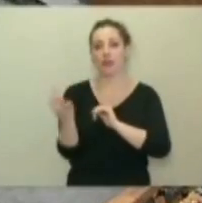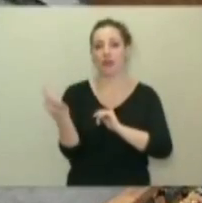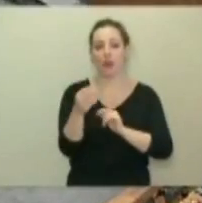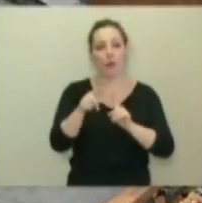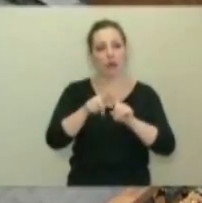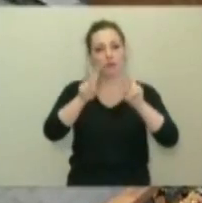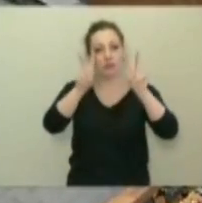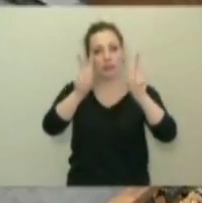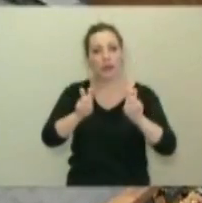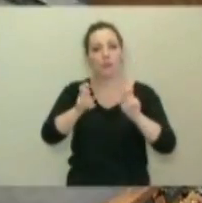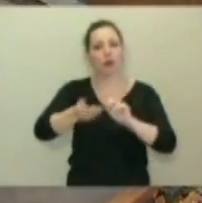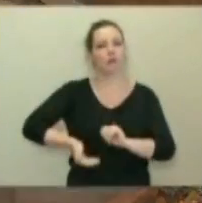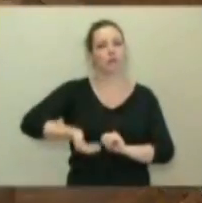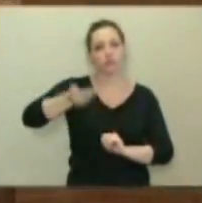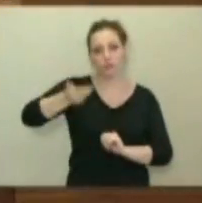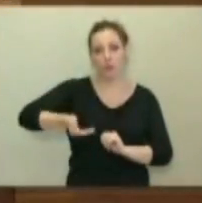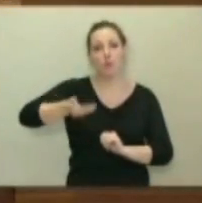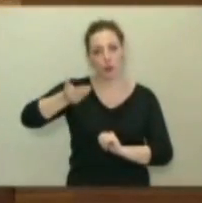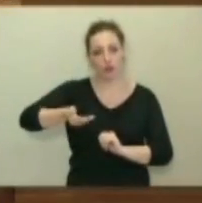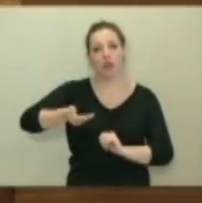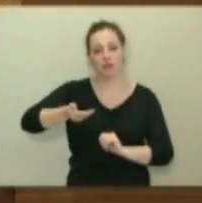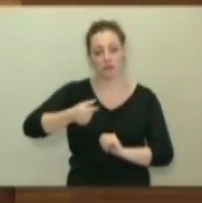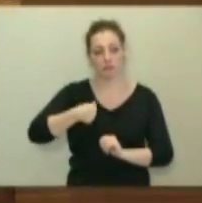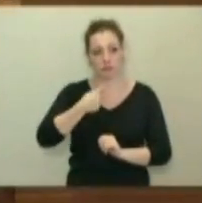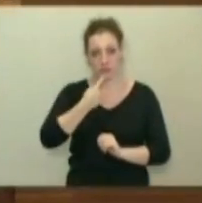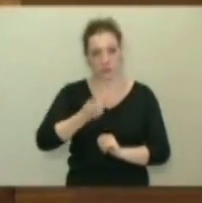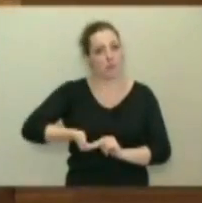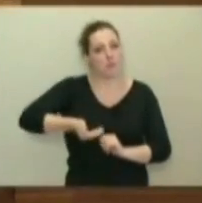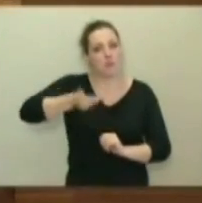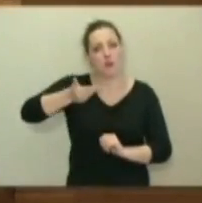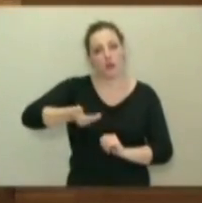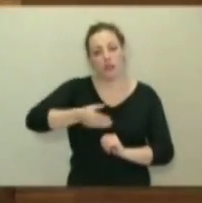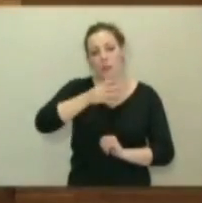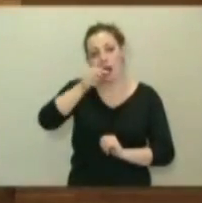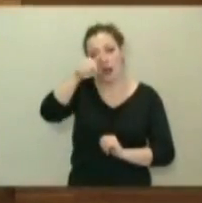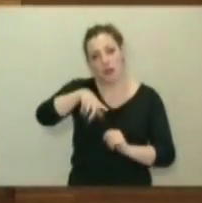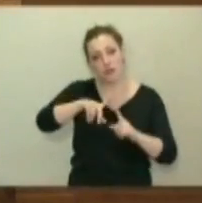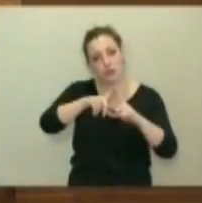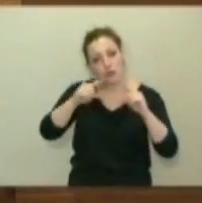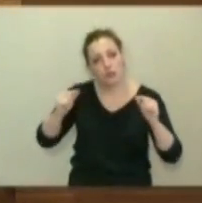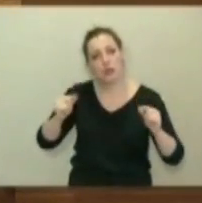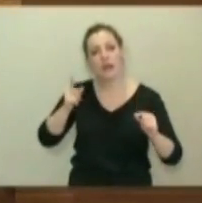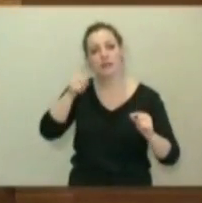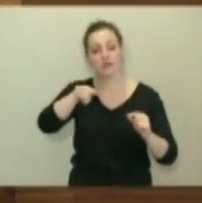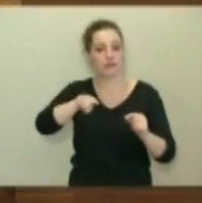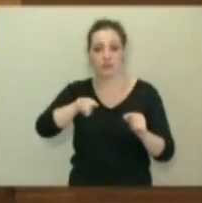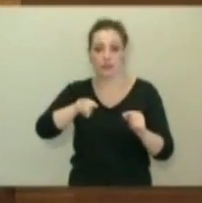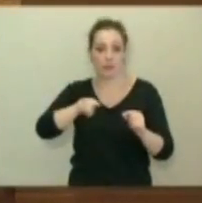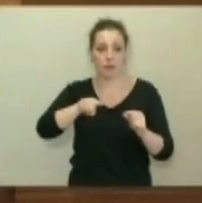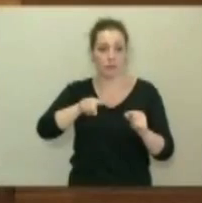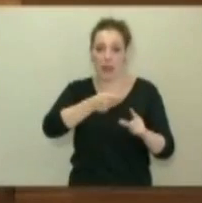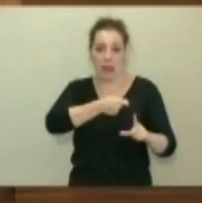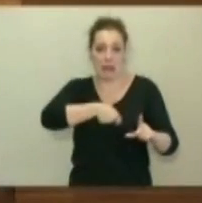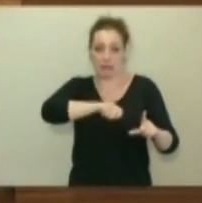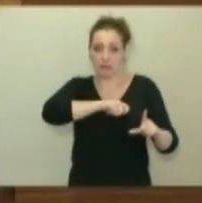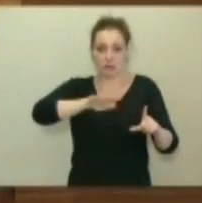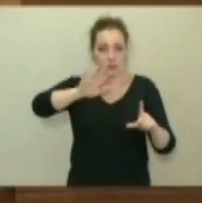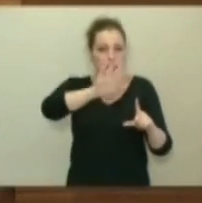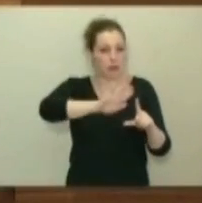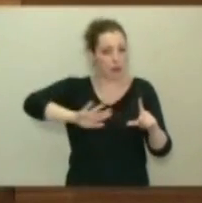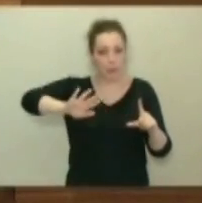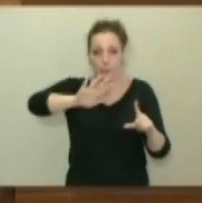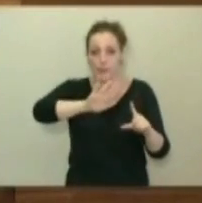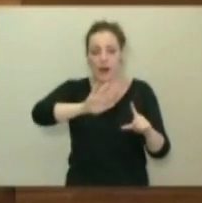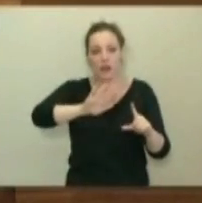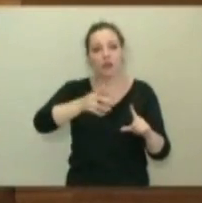importante, trascendental, yo diría, para Asturias y para el conjunto de España. Así lo